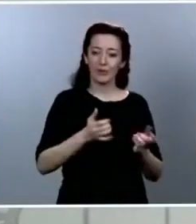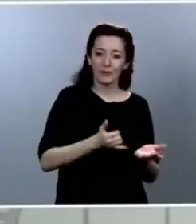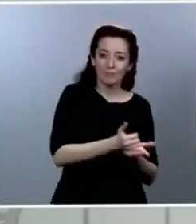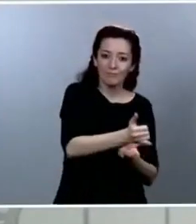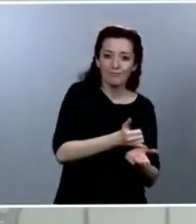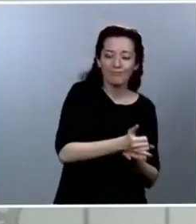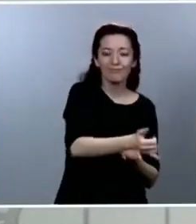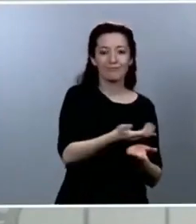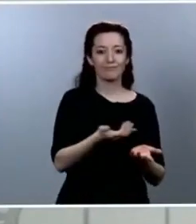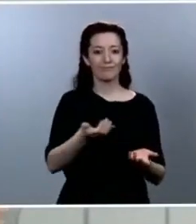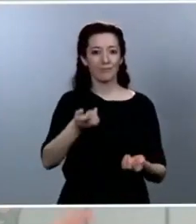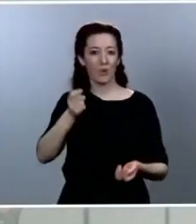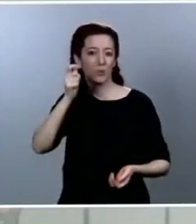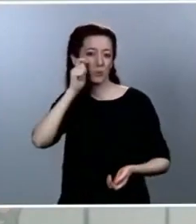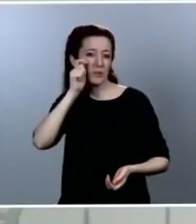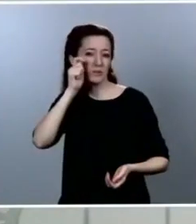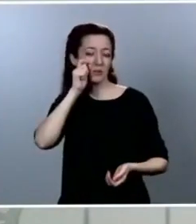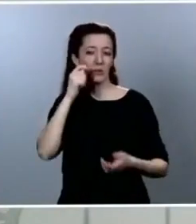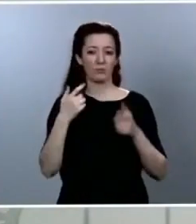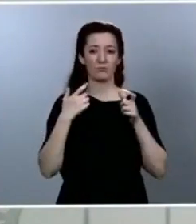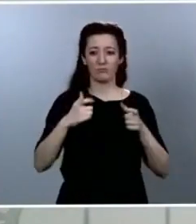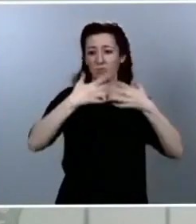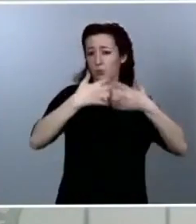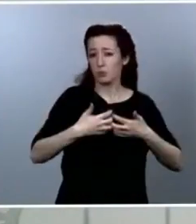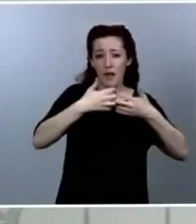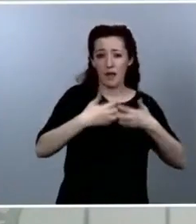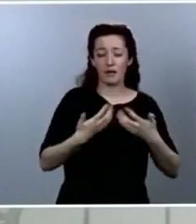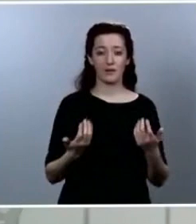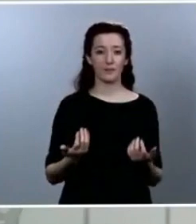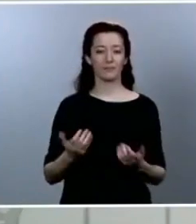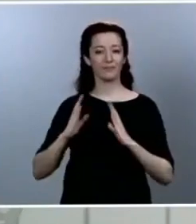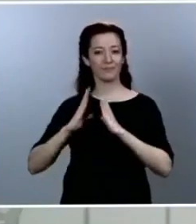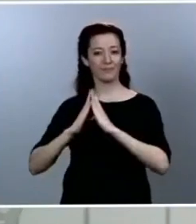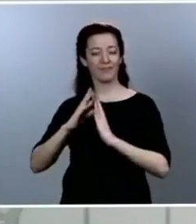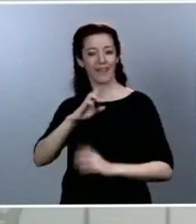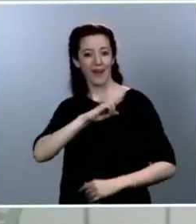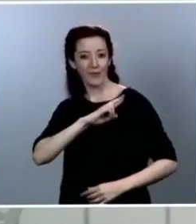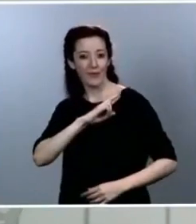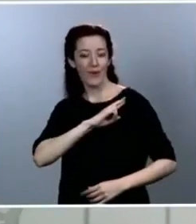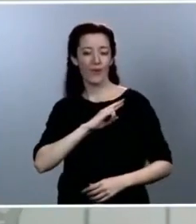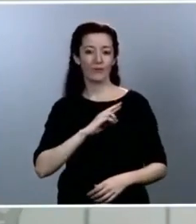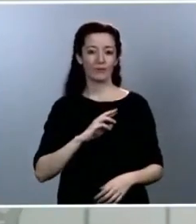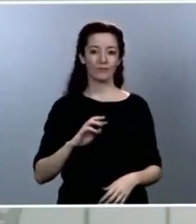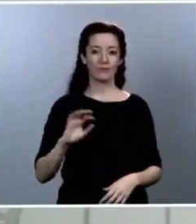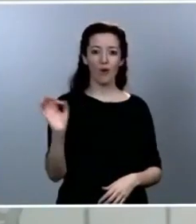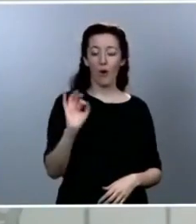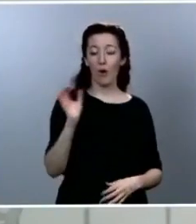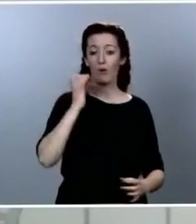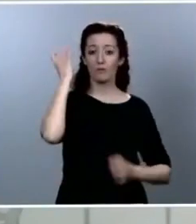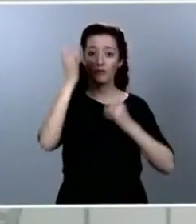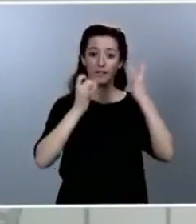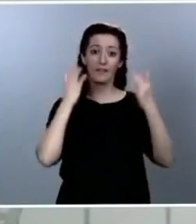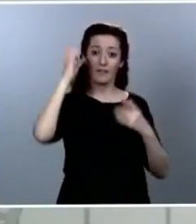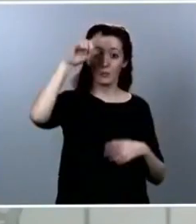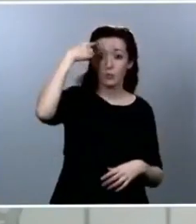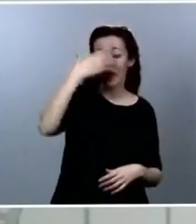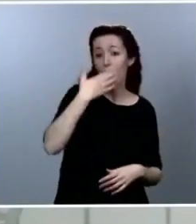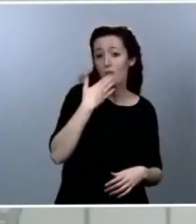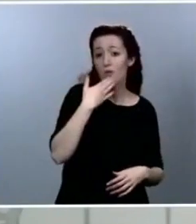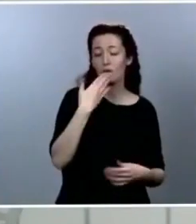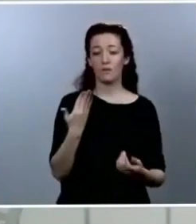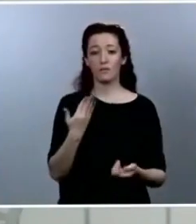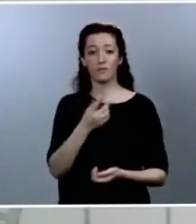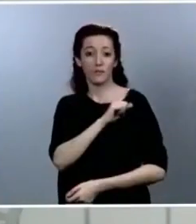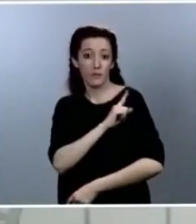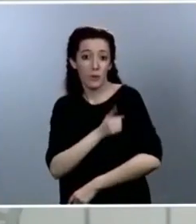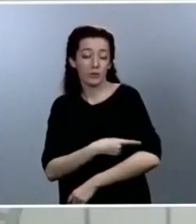sector industrial, tanto en las actividades religiosas como en las actividades de cultura y de ocio, tanto en los deportes como nuevamente en